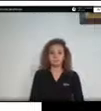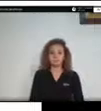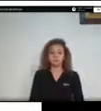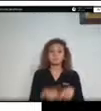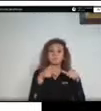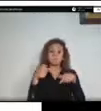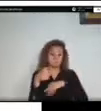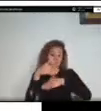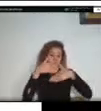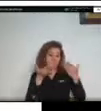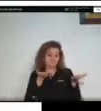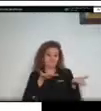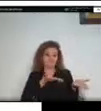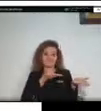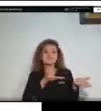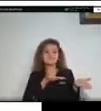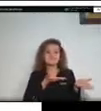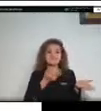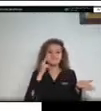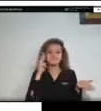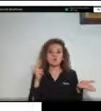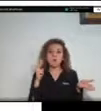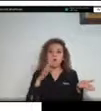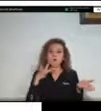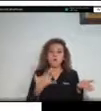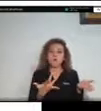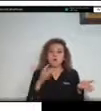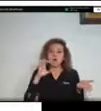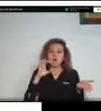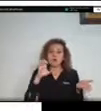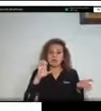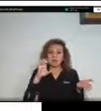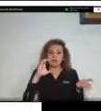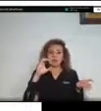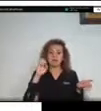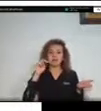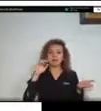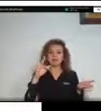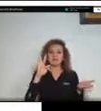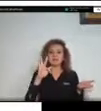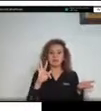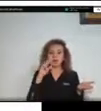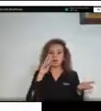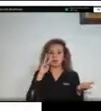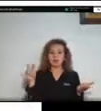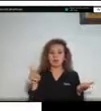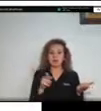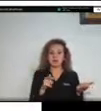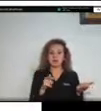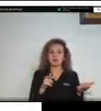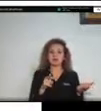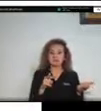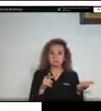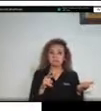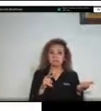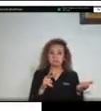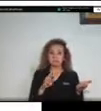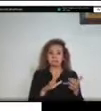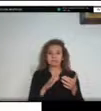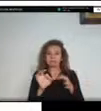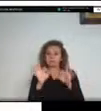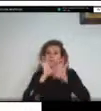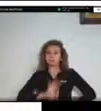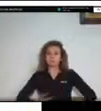ver que Zenit hace parte del Midstream como cabeza del segmento de transporte siendo